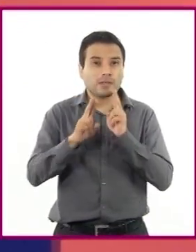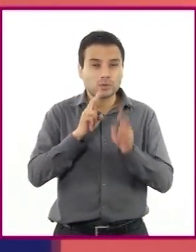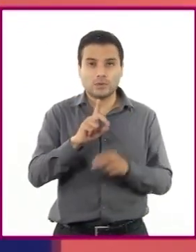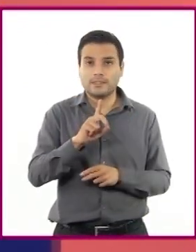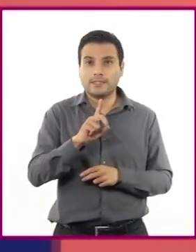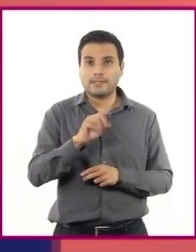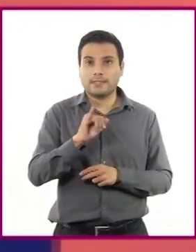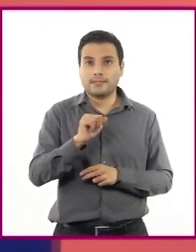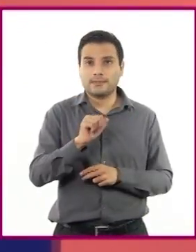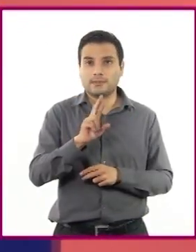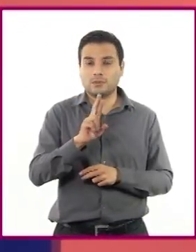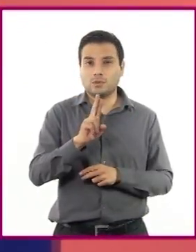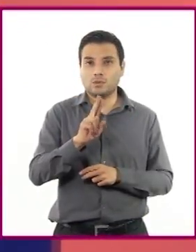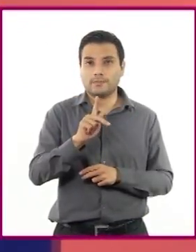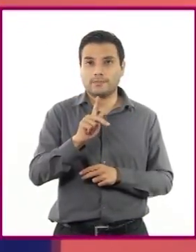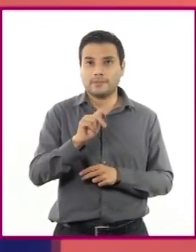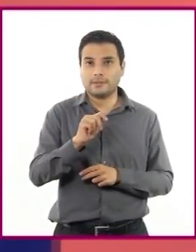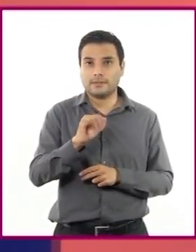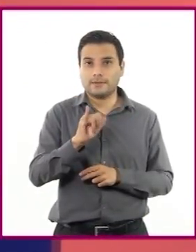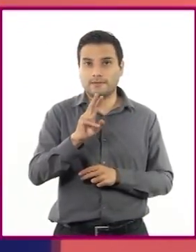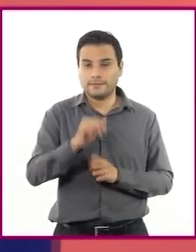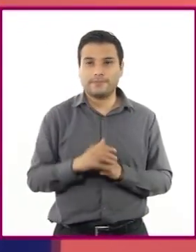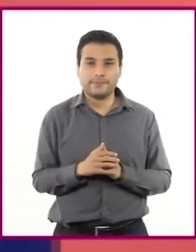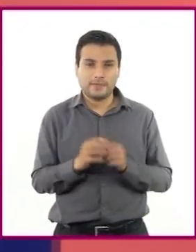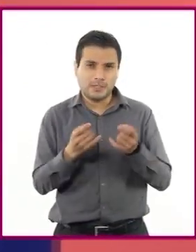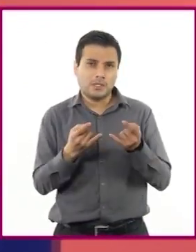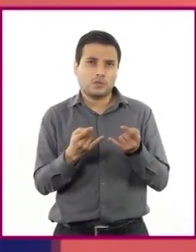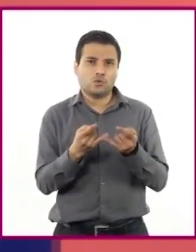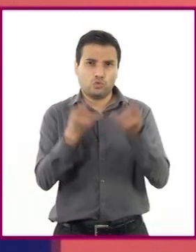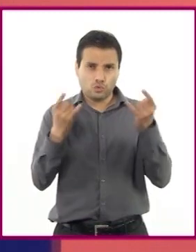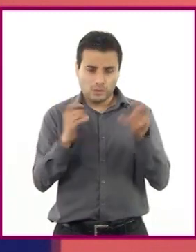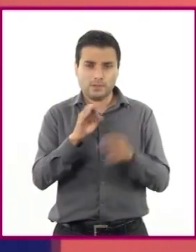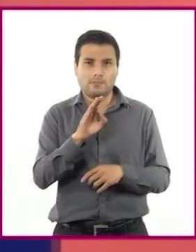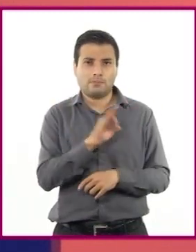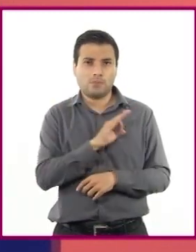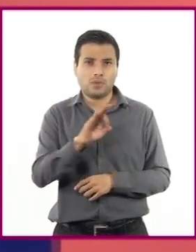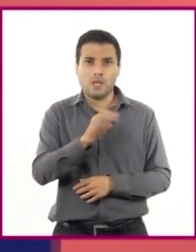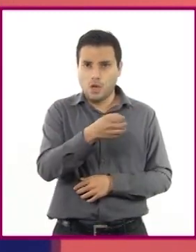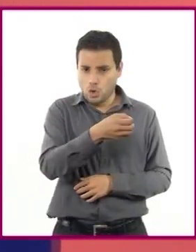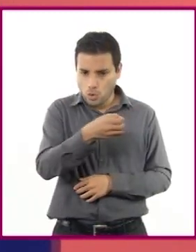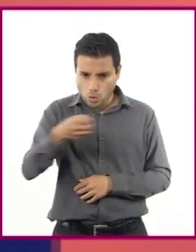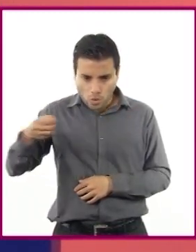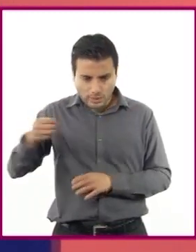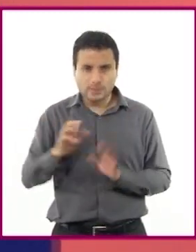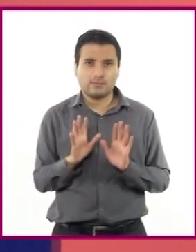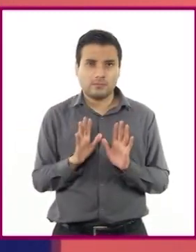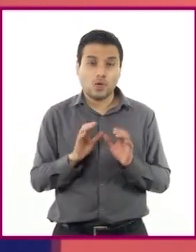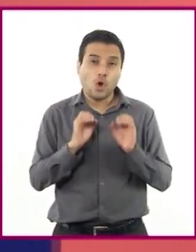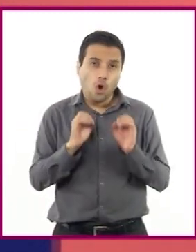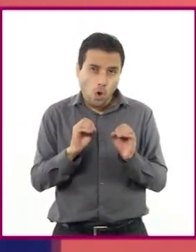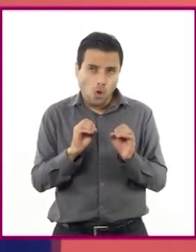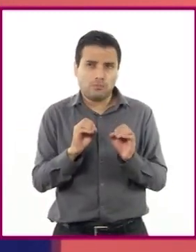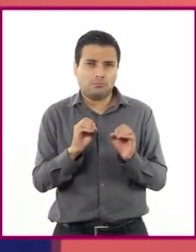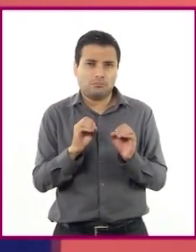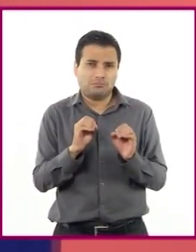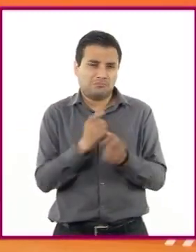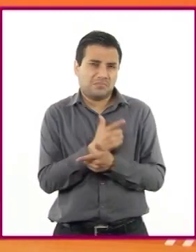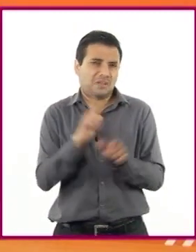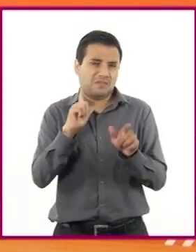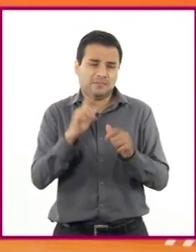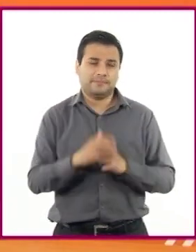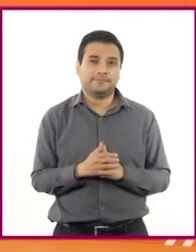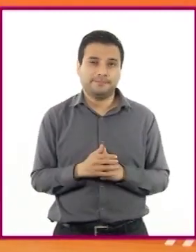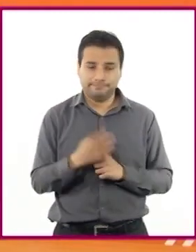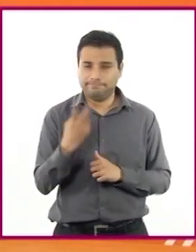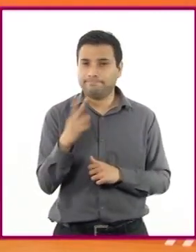Entonces, profesora, las historias pueden ser lineales y no lineales. Sí,